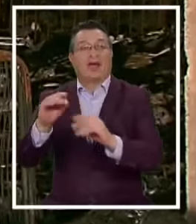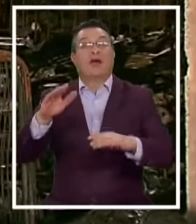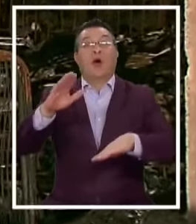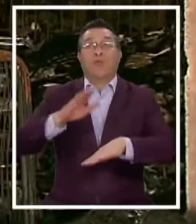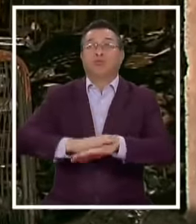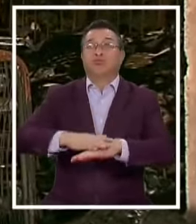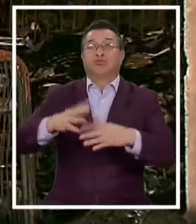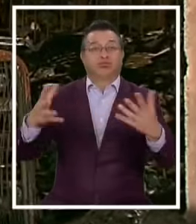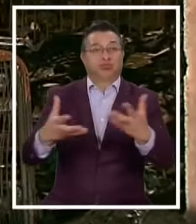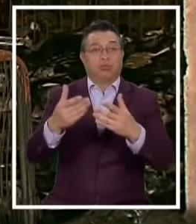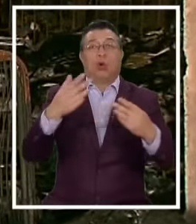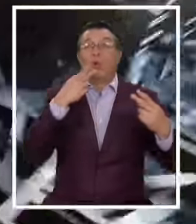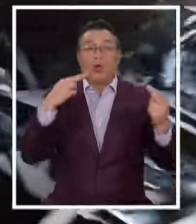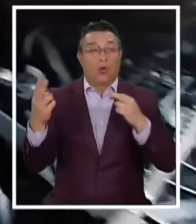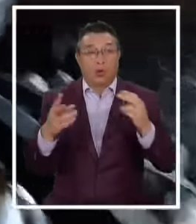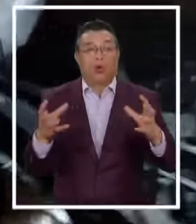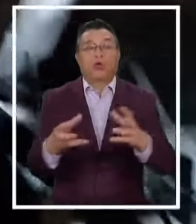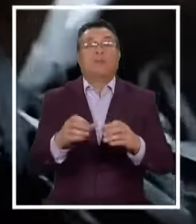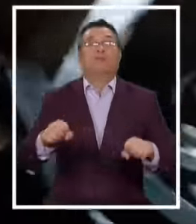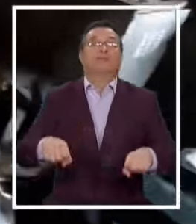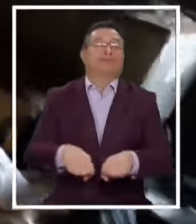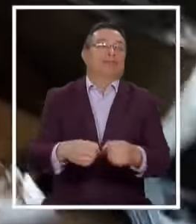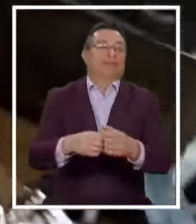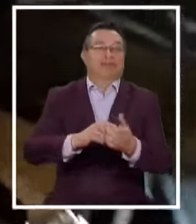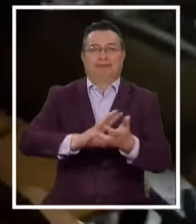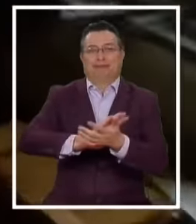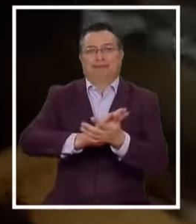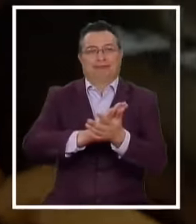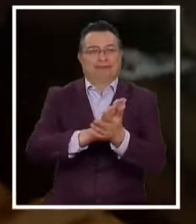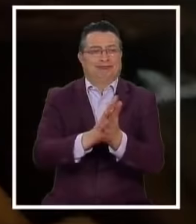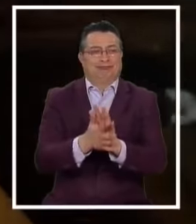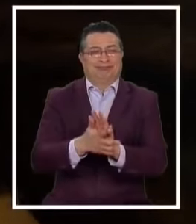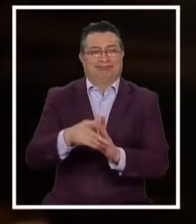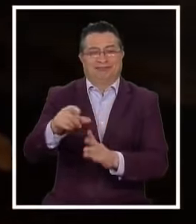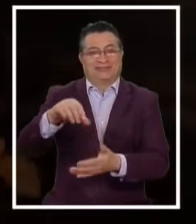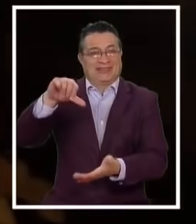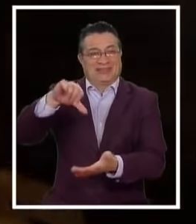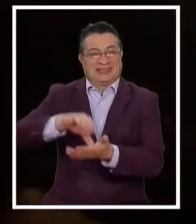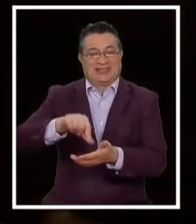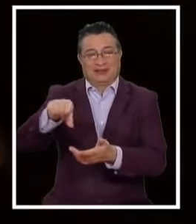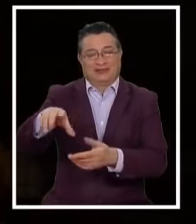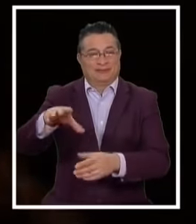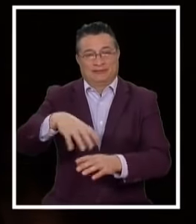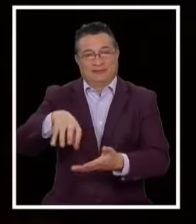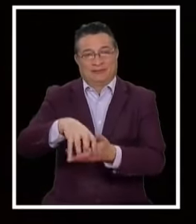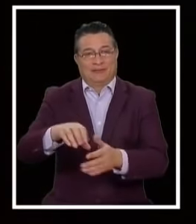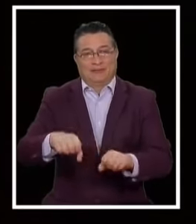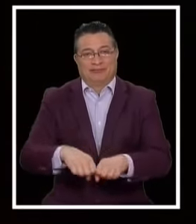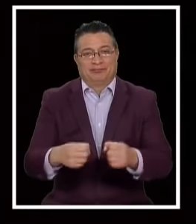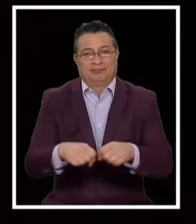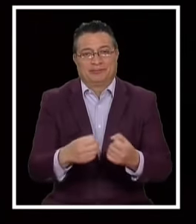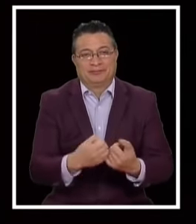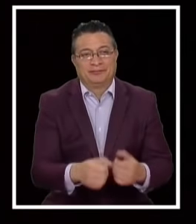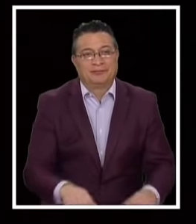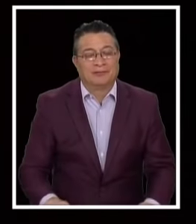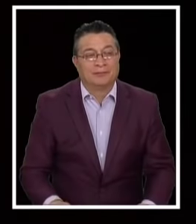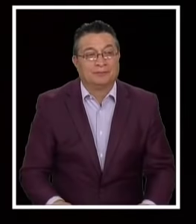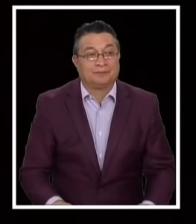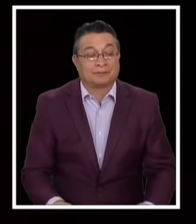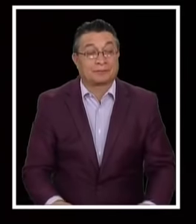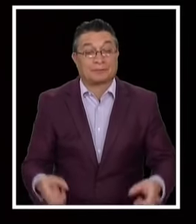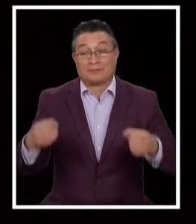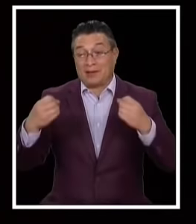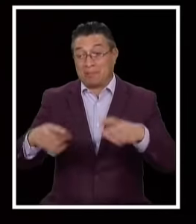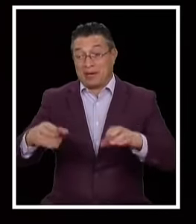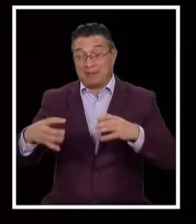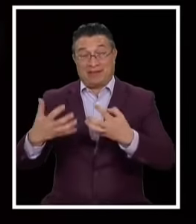calefacción Y ventilación Que dejó Inutilizable El centro De diagnóstico Y tratamiento La pérdida De